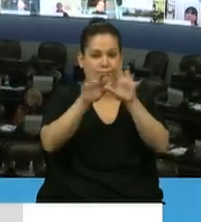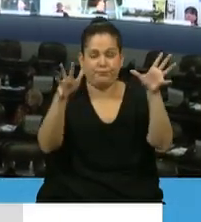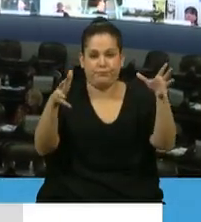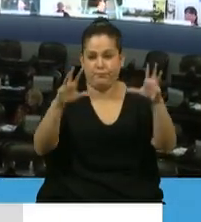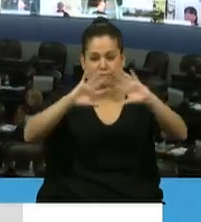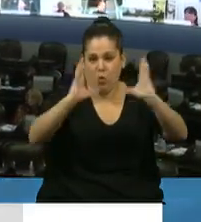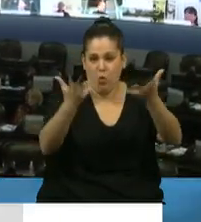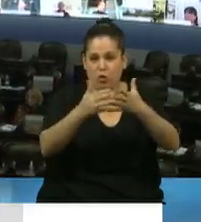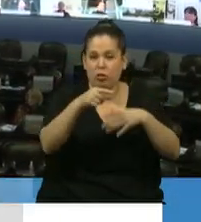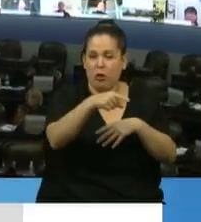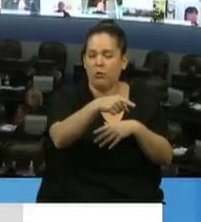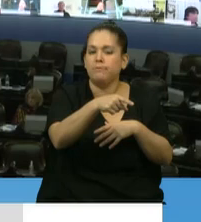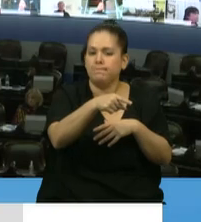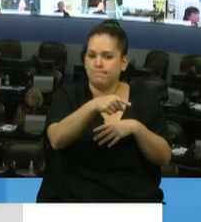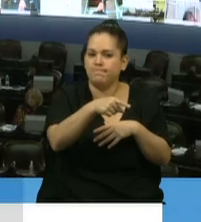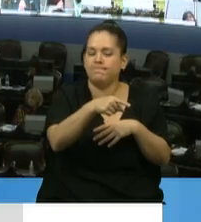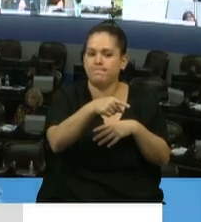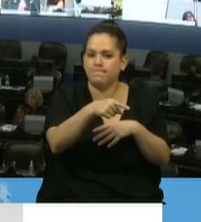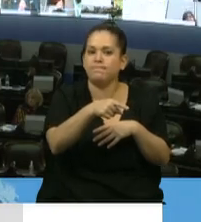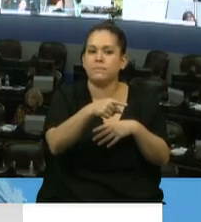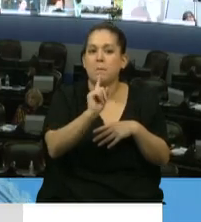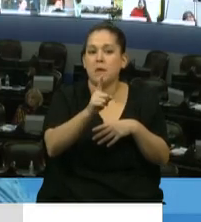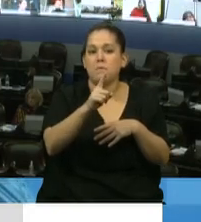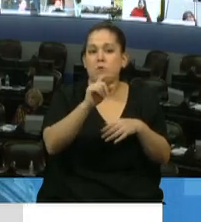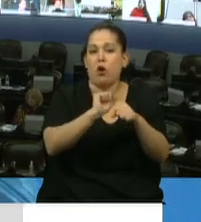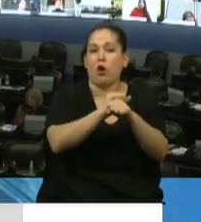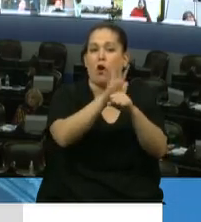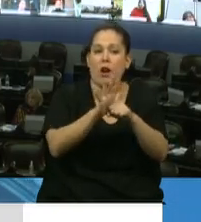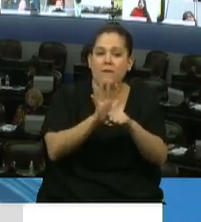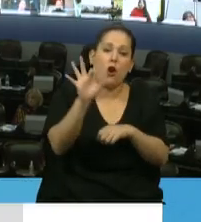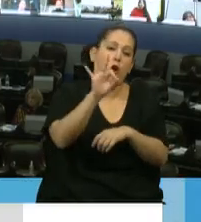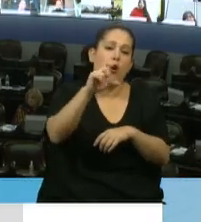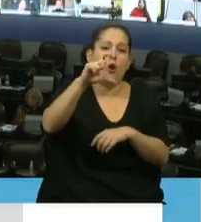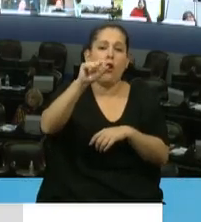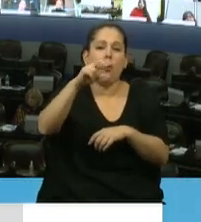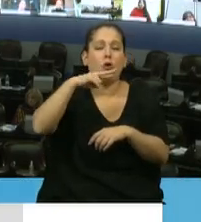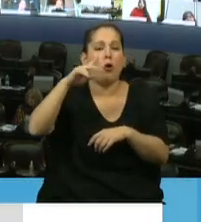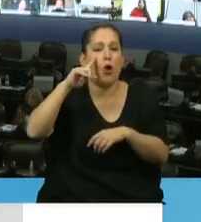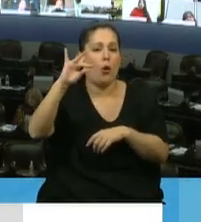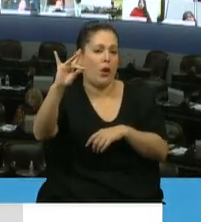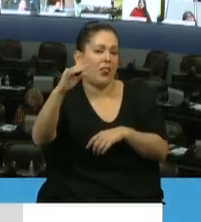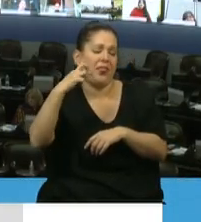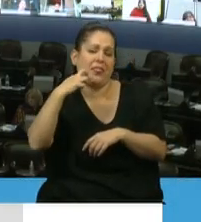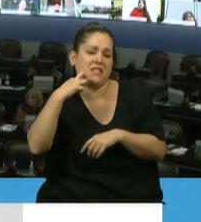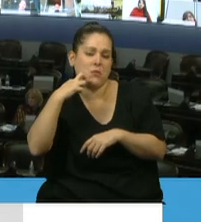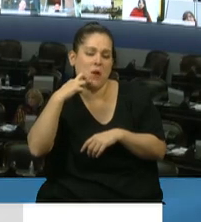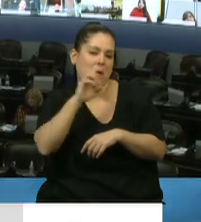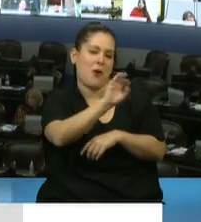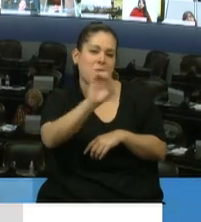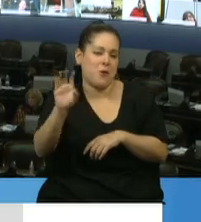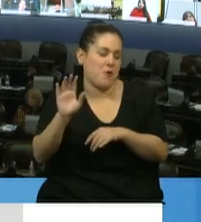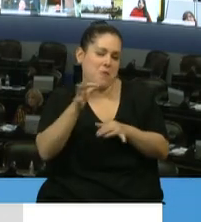coronavirus que podemos decir, o el COVID-19, como lo quieran llamar, nos pone